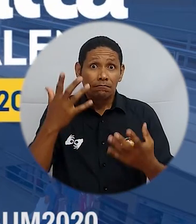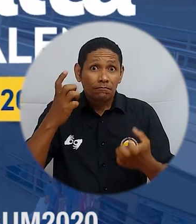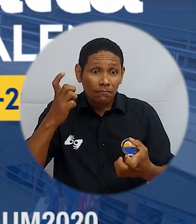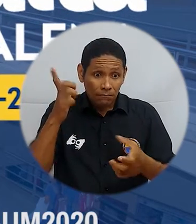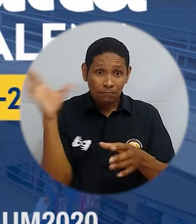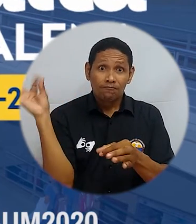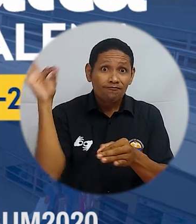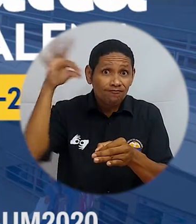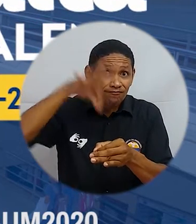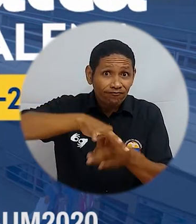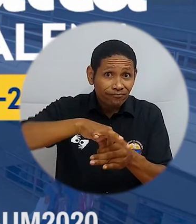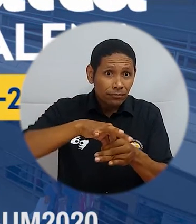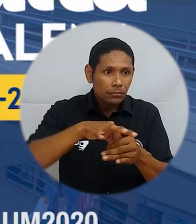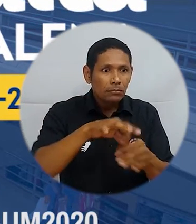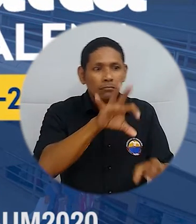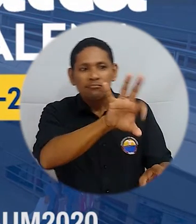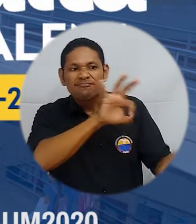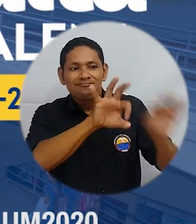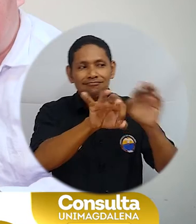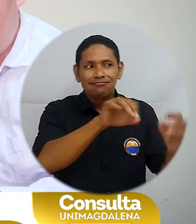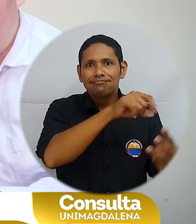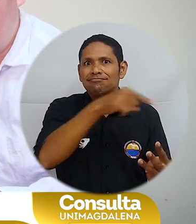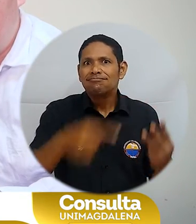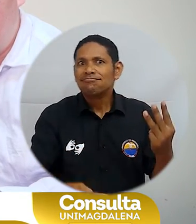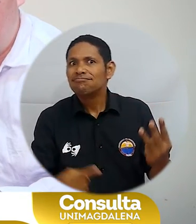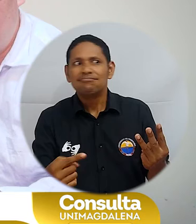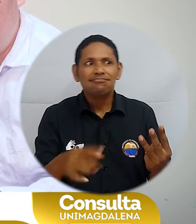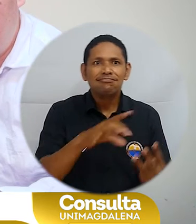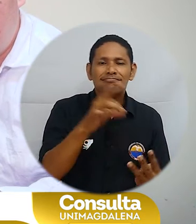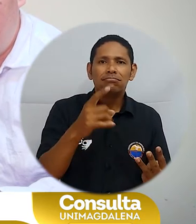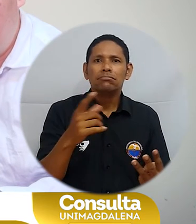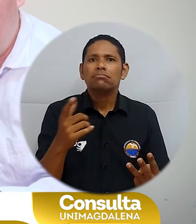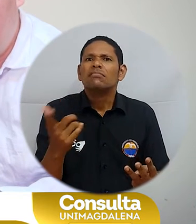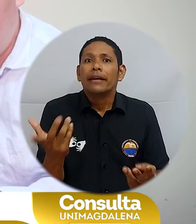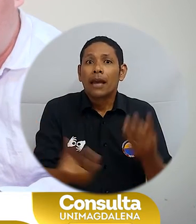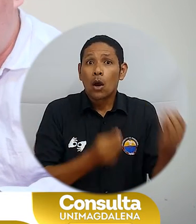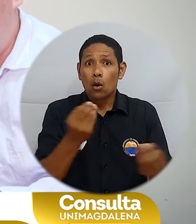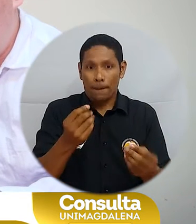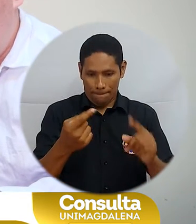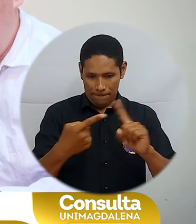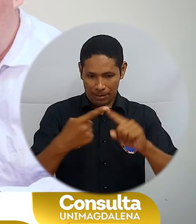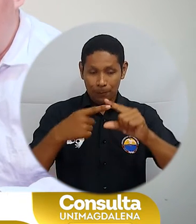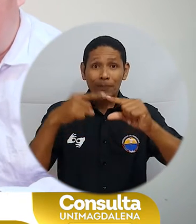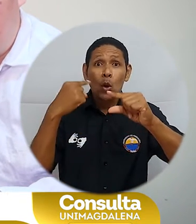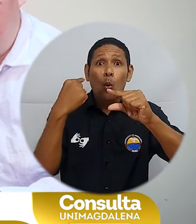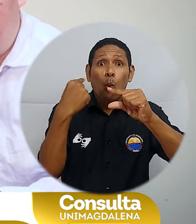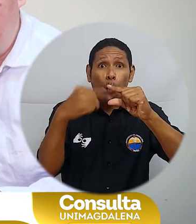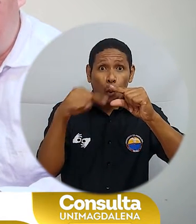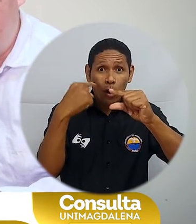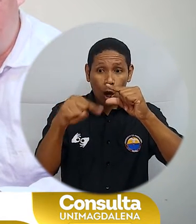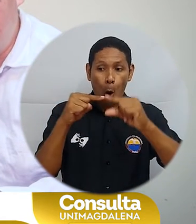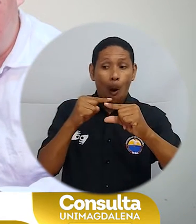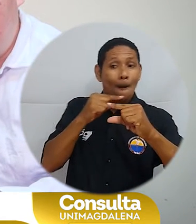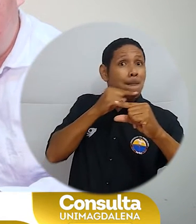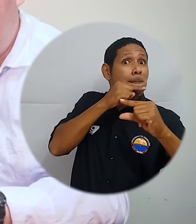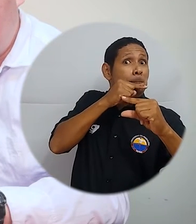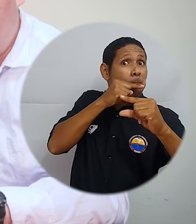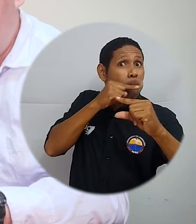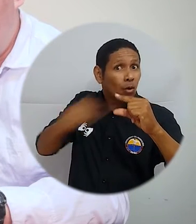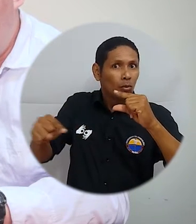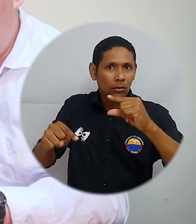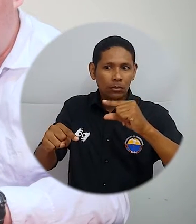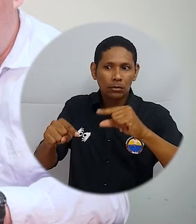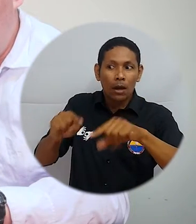Para la participación en la consulta a la terna de Rector 2020-2024 al correo electrónico institucional